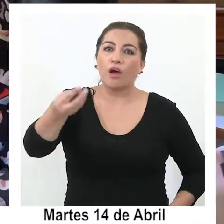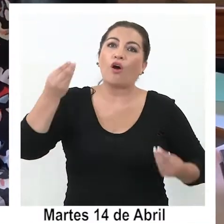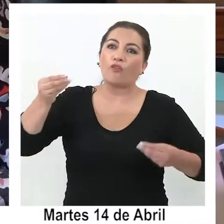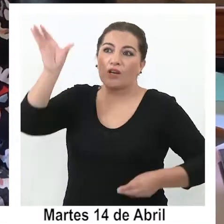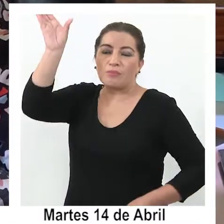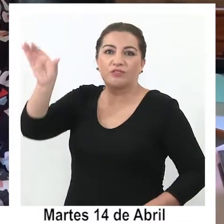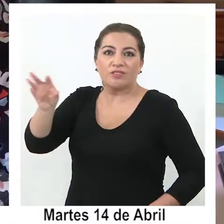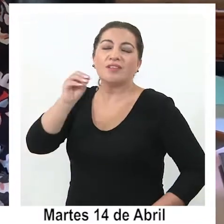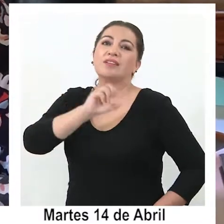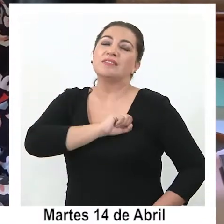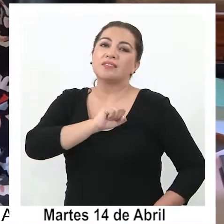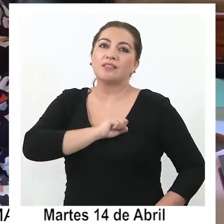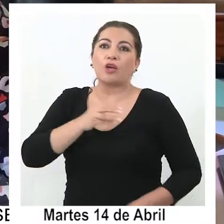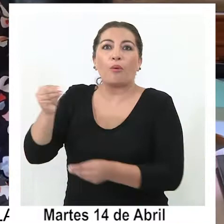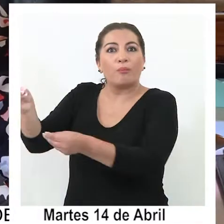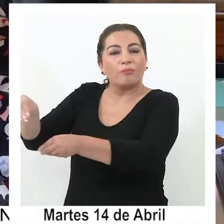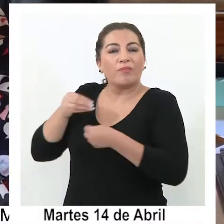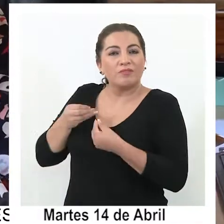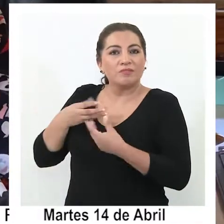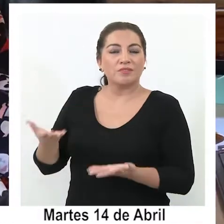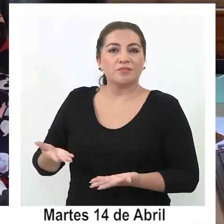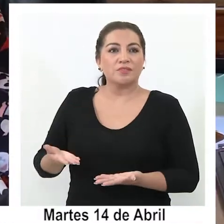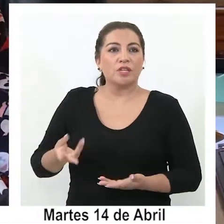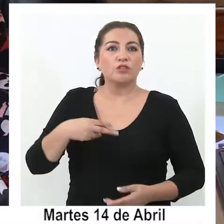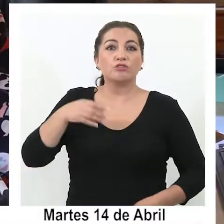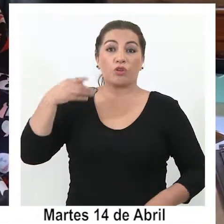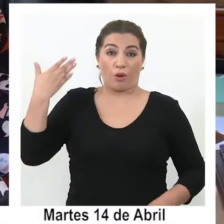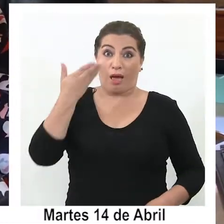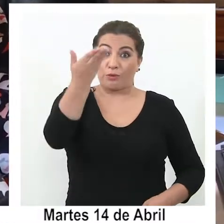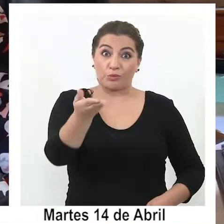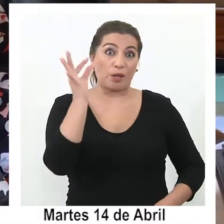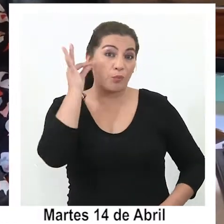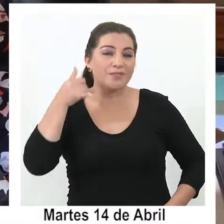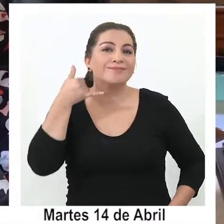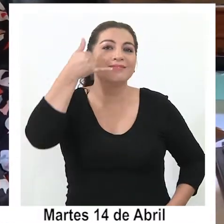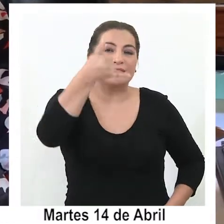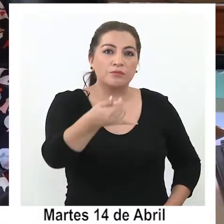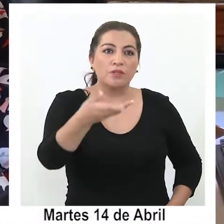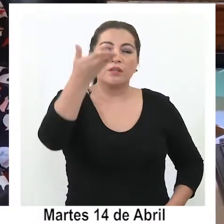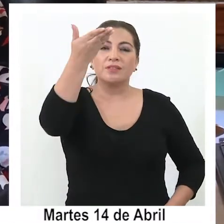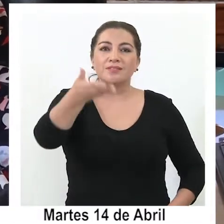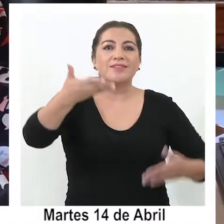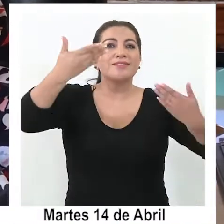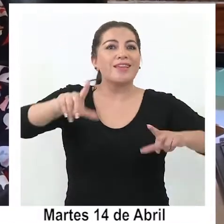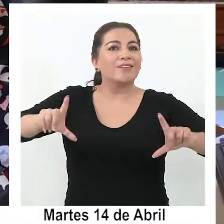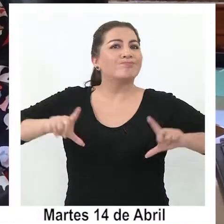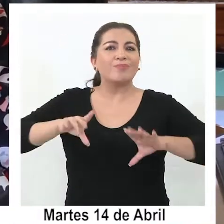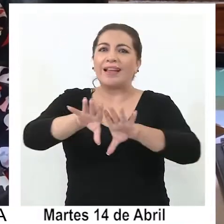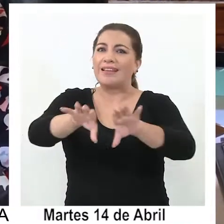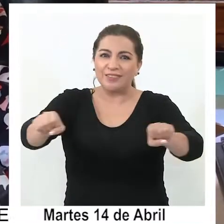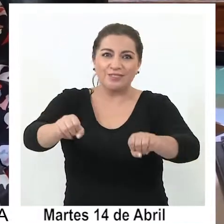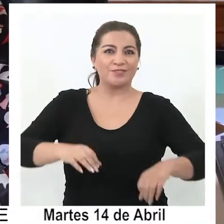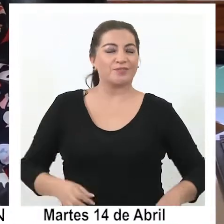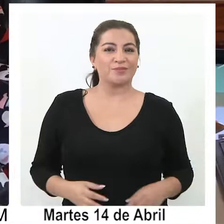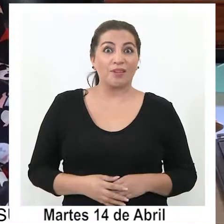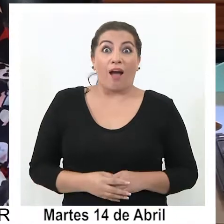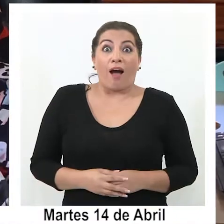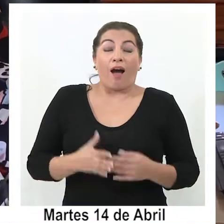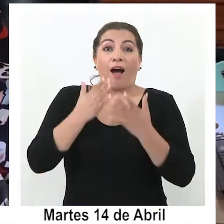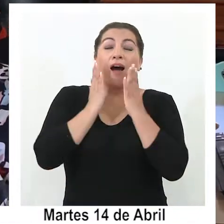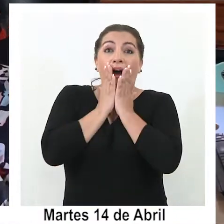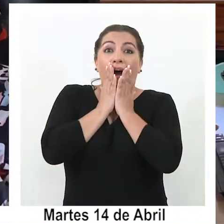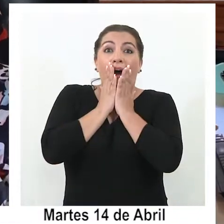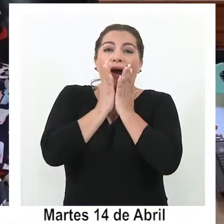Santiago, así que nos ha indicado si podemos llamarla para decirle que su título está listo. Oh,